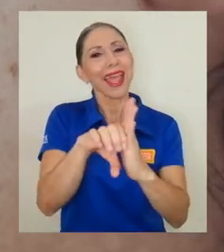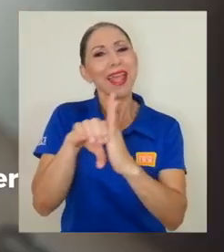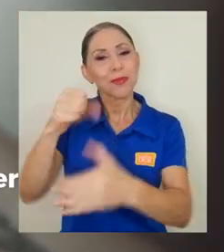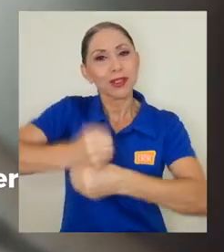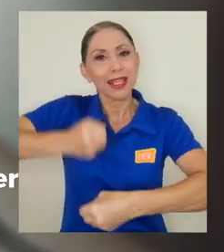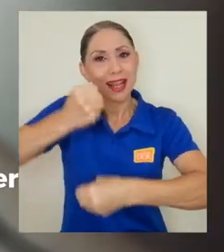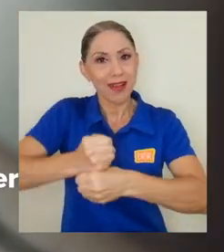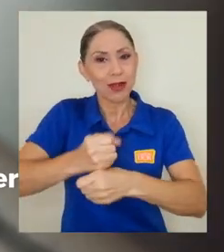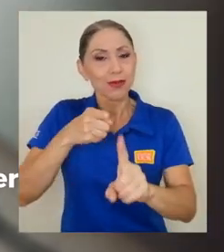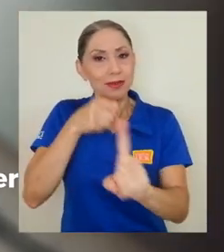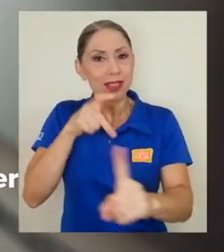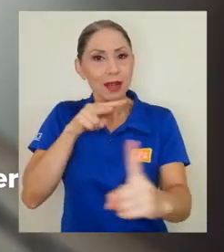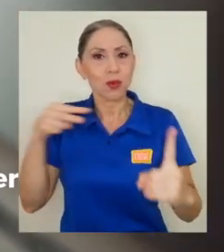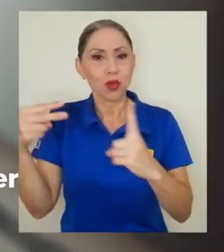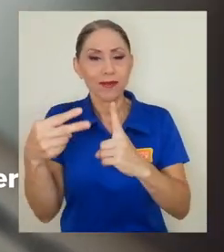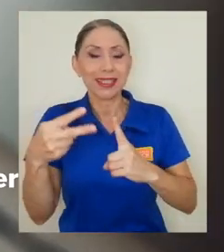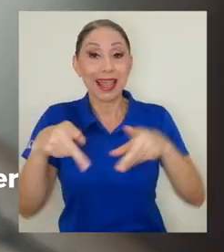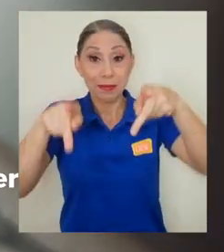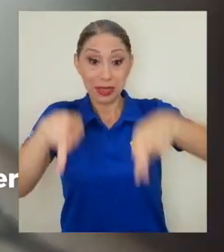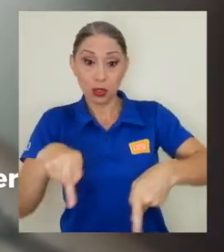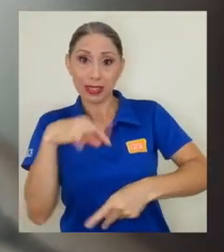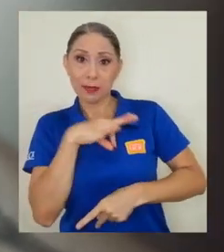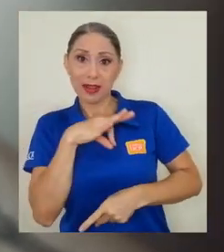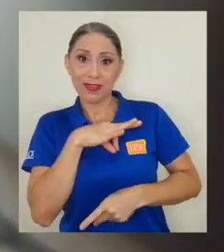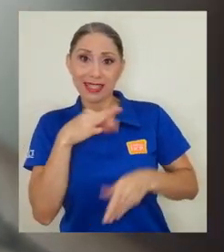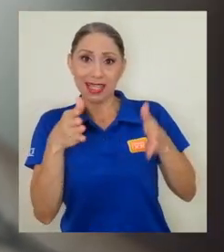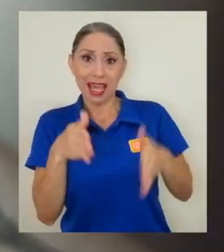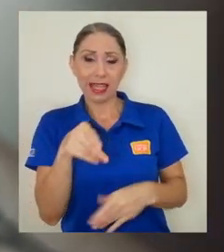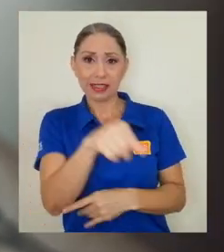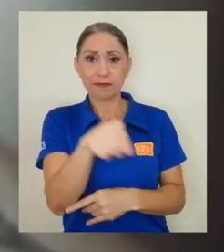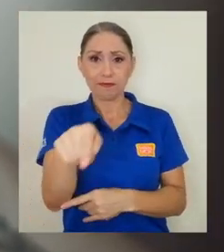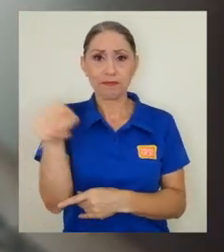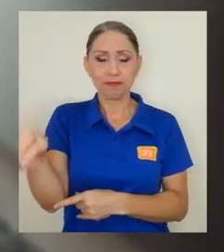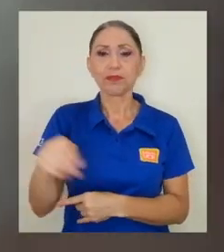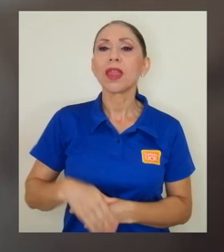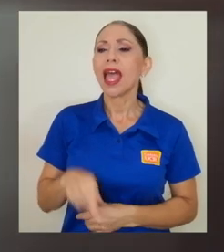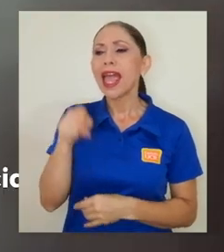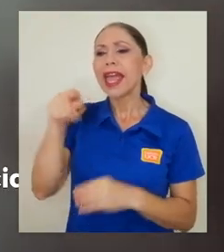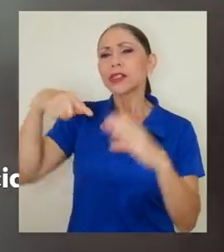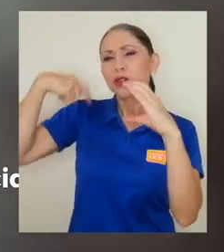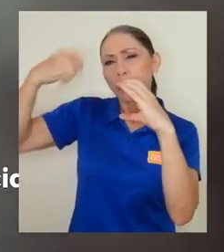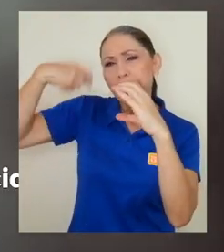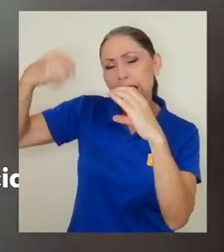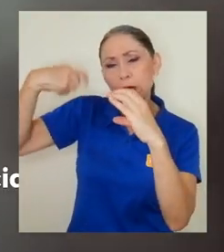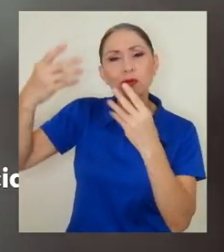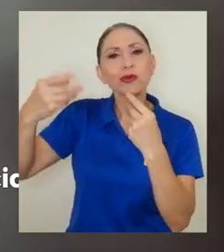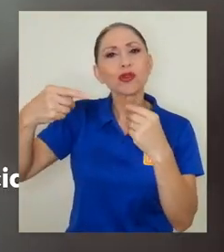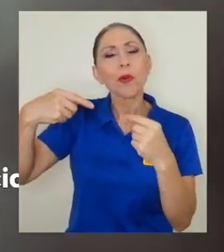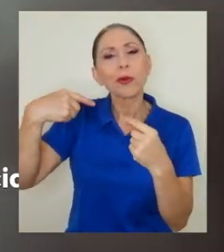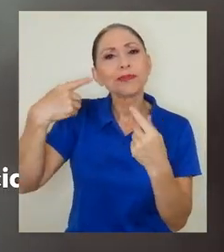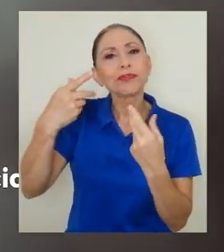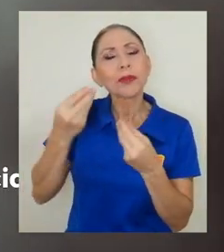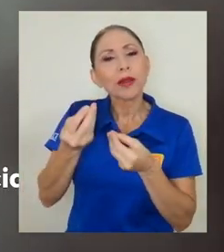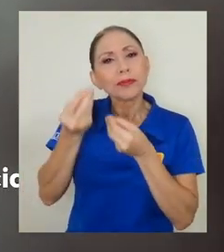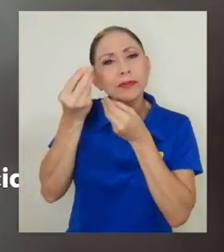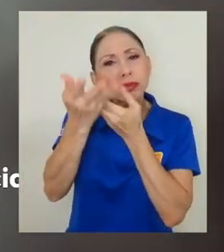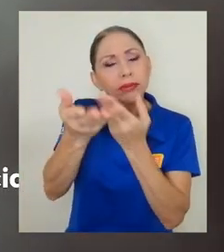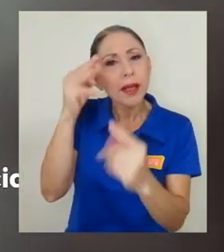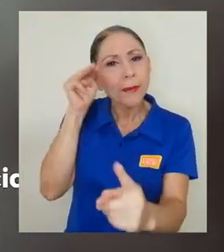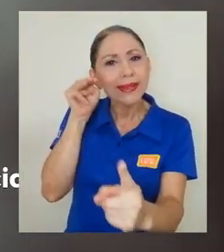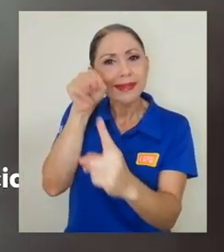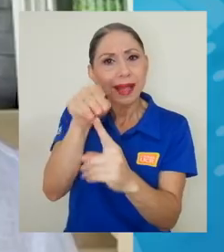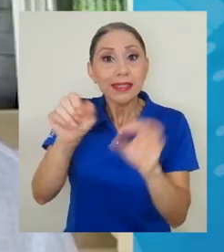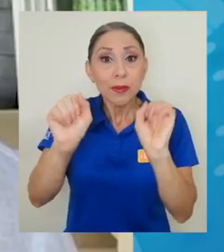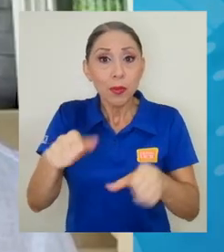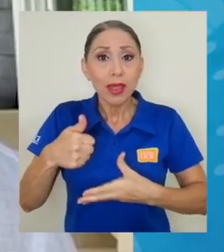realizan desde el punto de vista de los beneficiados. Brindan mensajes que pueden ayudar a cambiar en